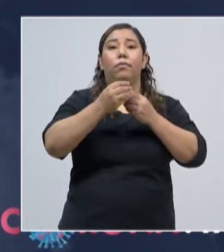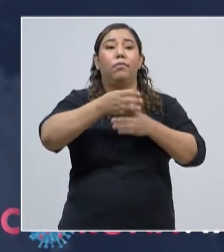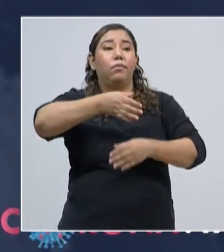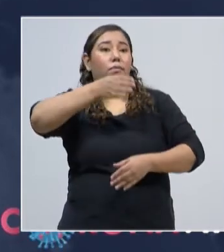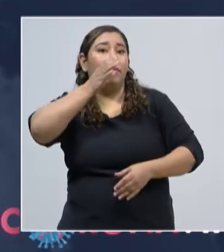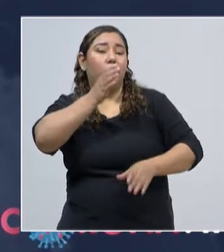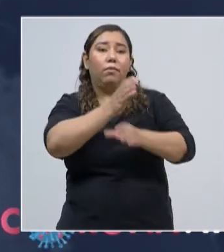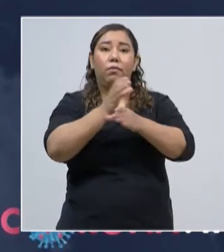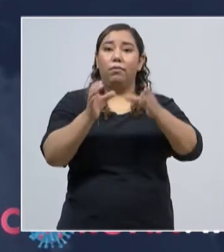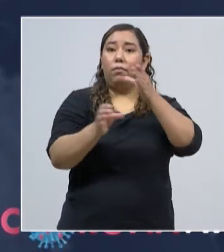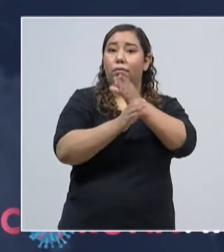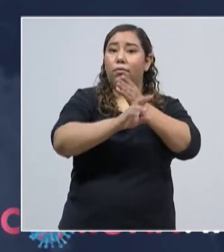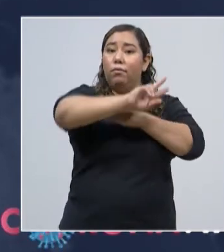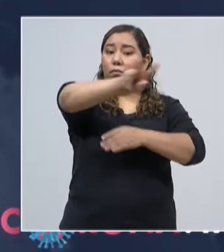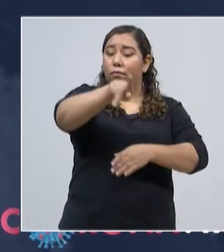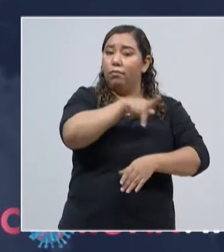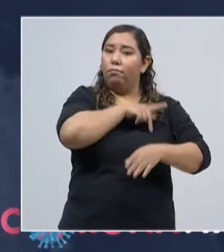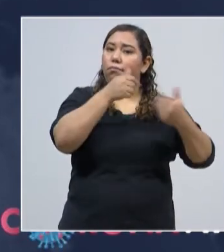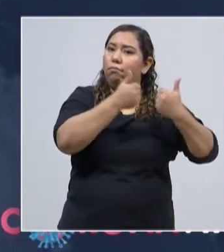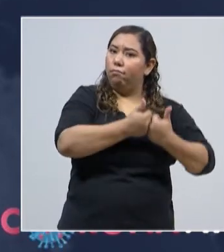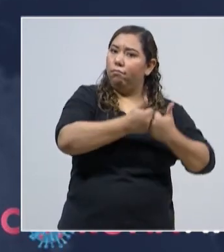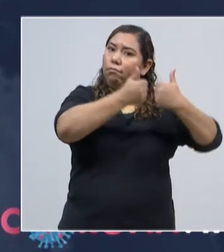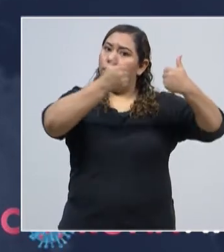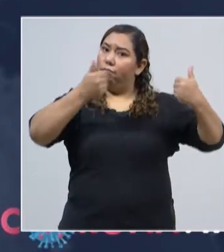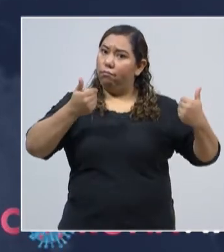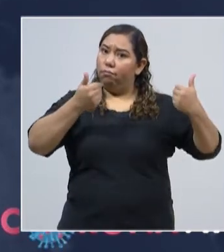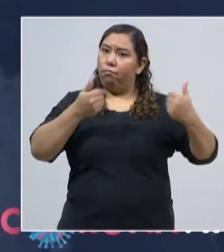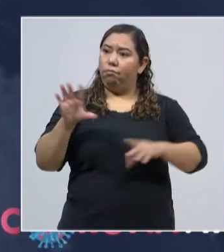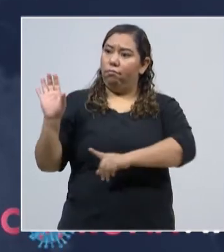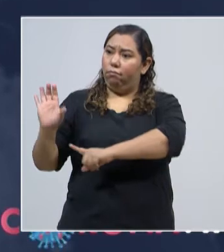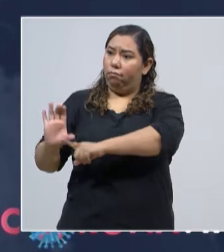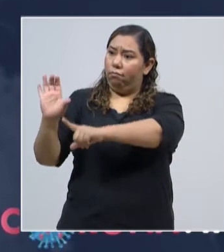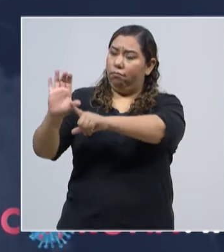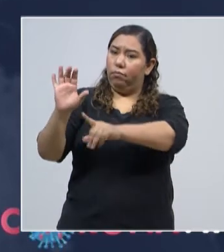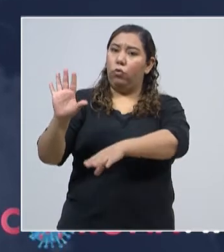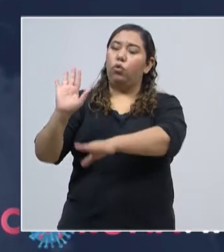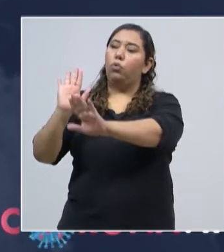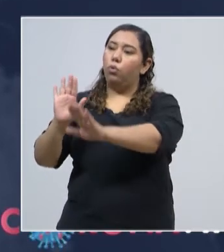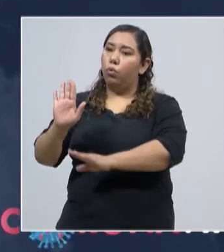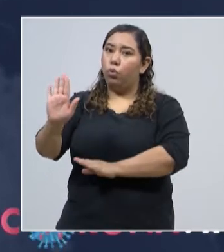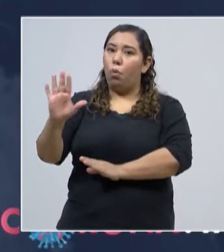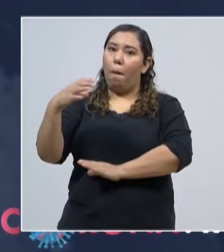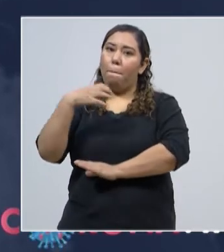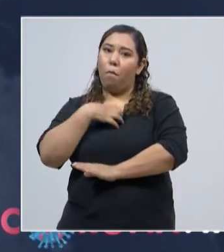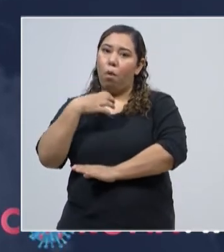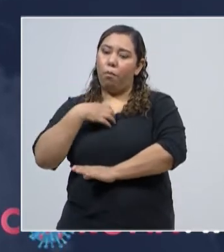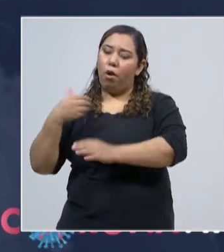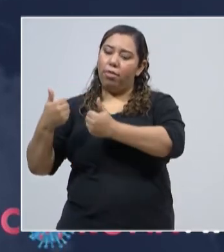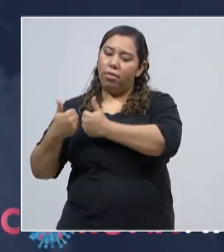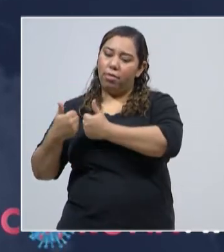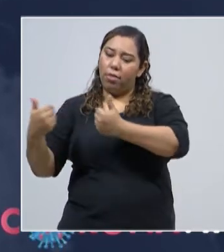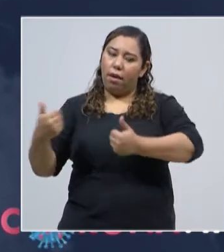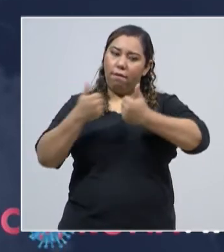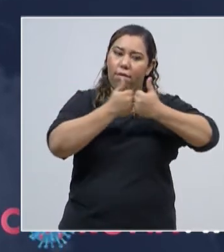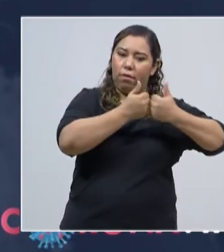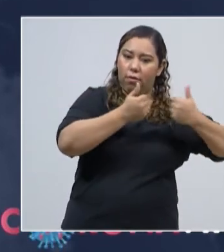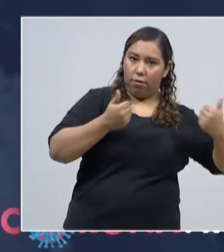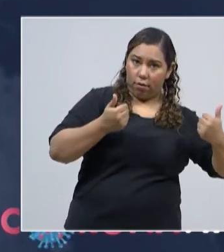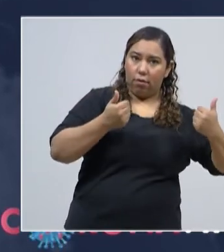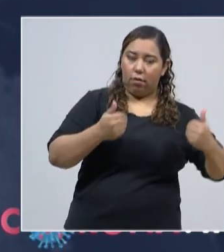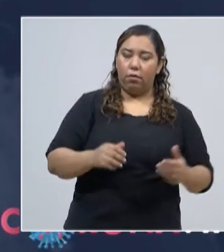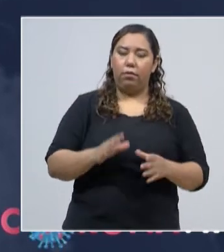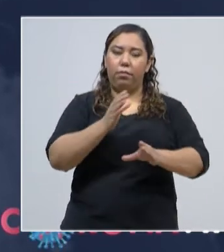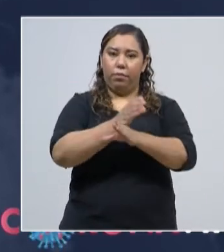Separe cada familiar, use sus propios utensilios. Es un poco difícil, pero manténgalos separados para disminuir el riesgo de